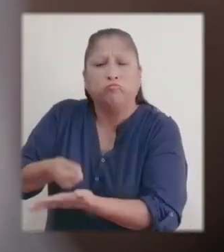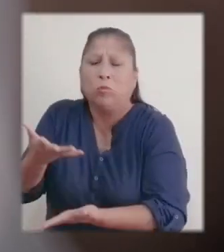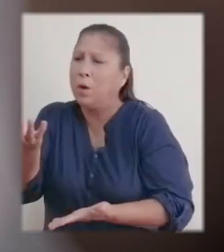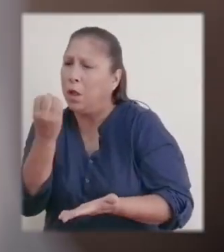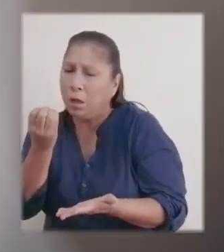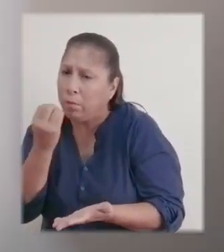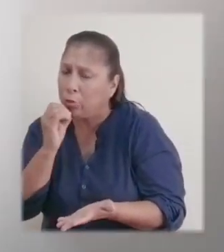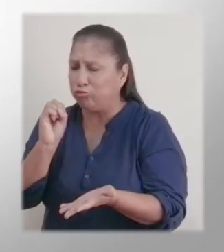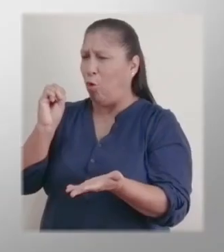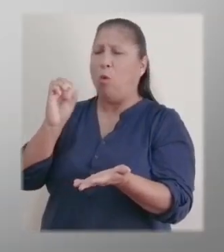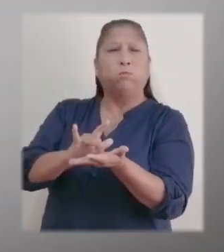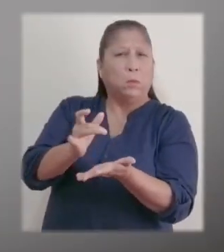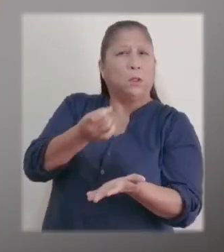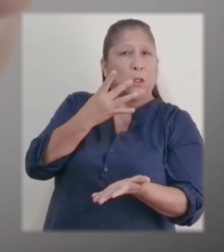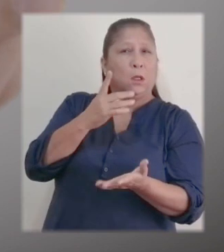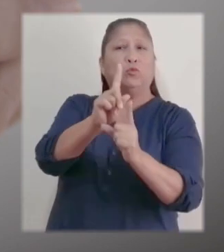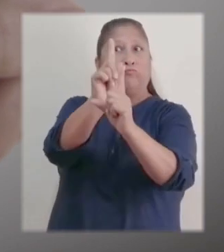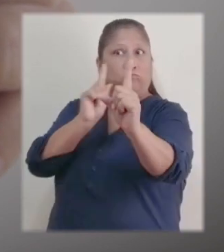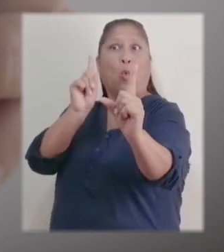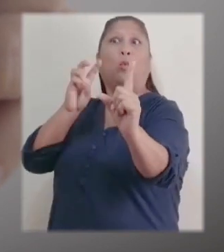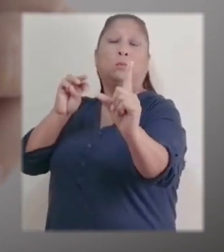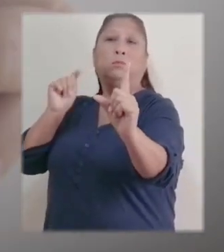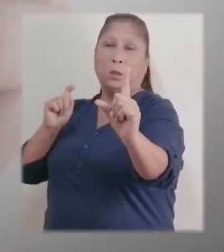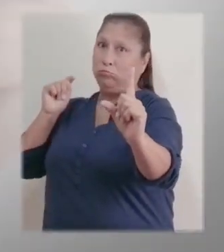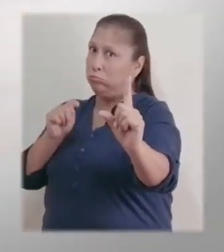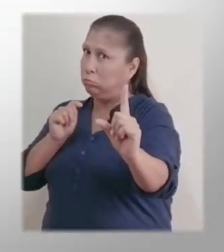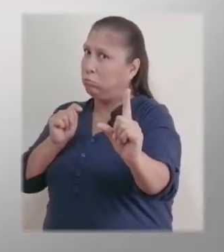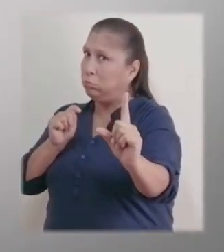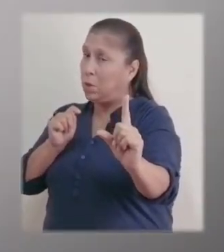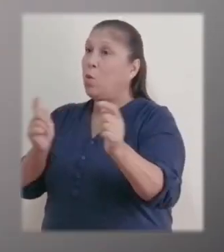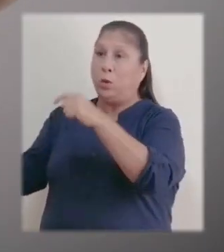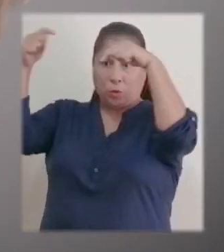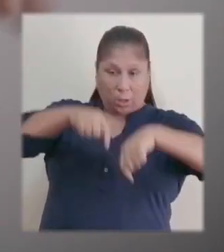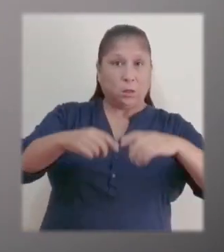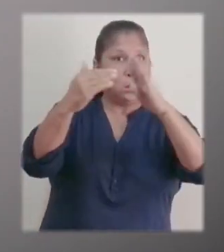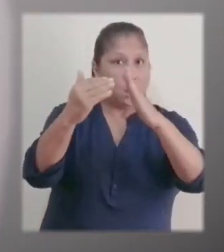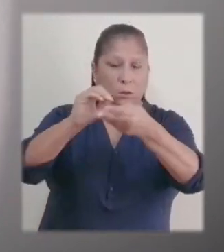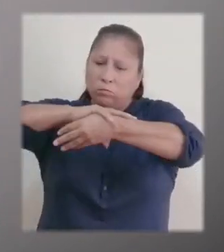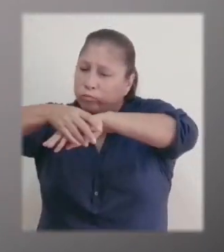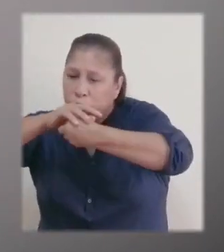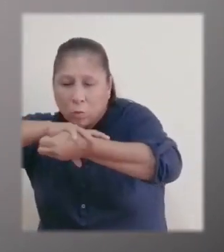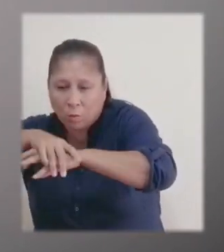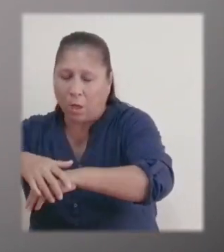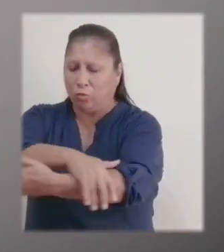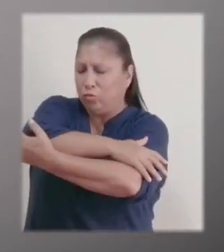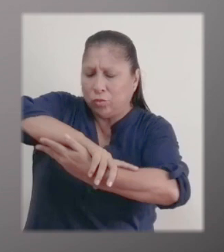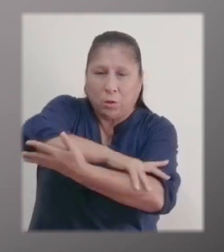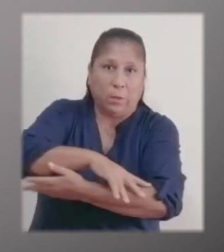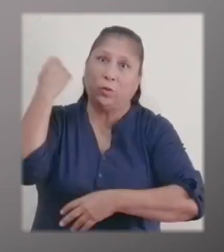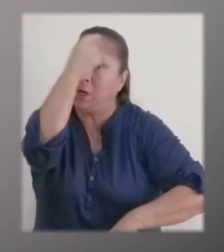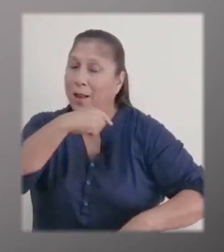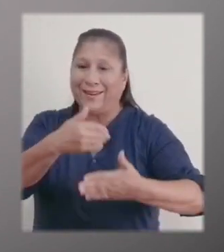de primera necesidad o medicinas, colócate a un metro de distancia de las personas. Al regresar a casa, lávate bien las manos, los